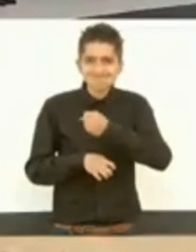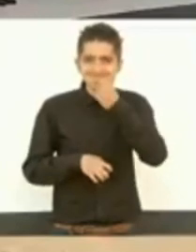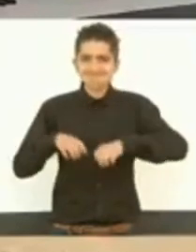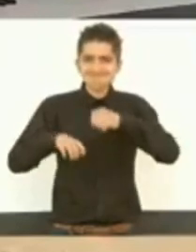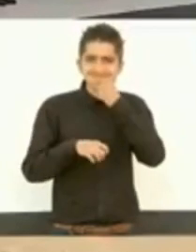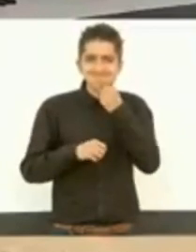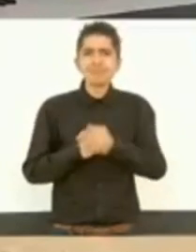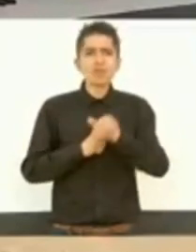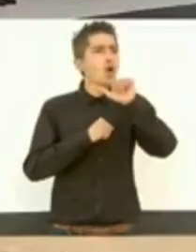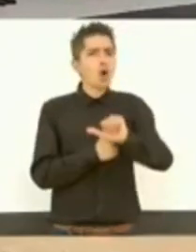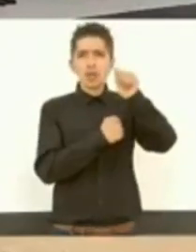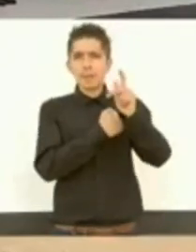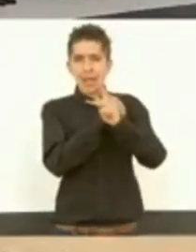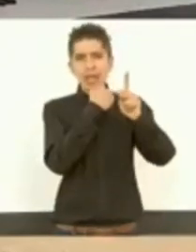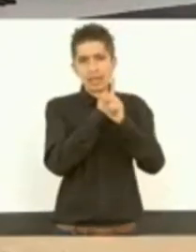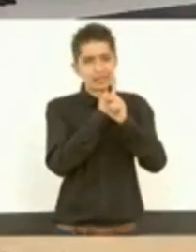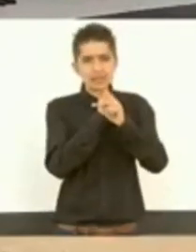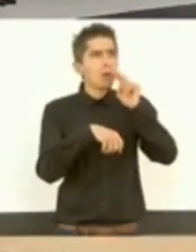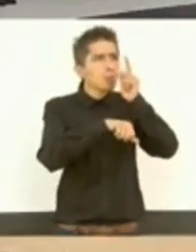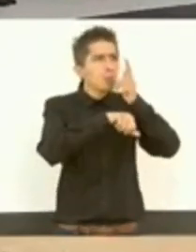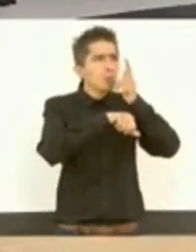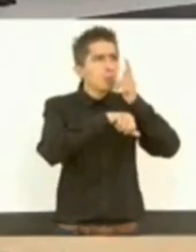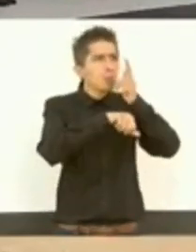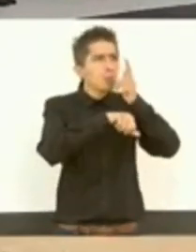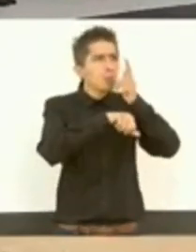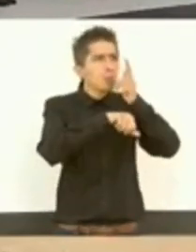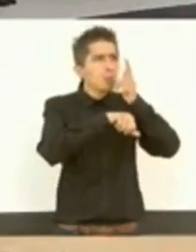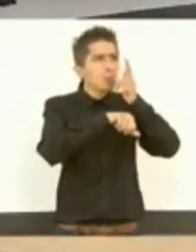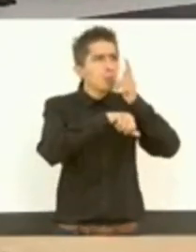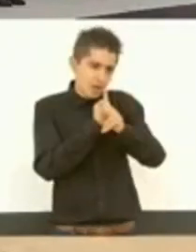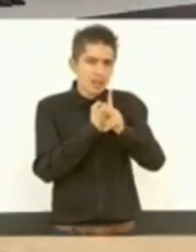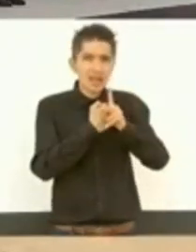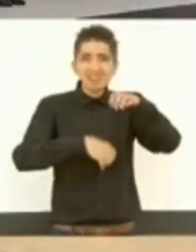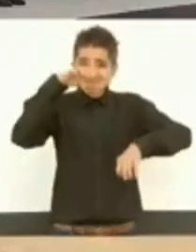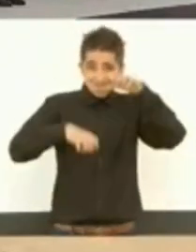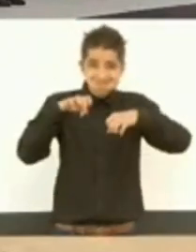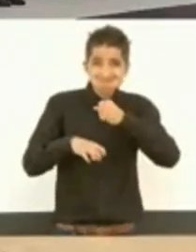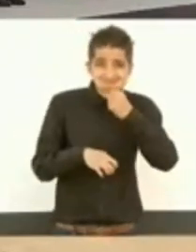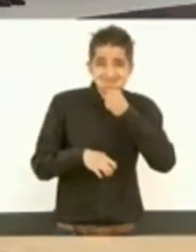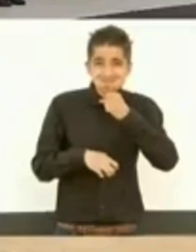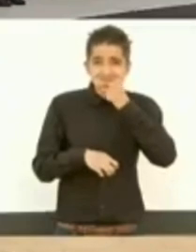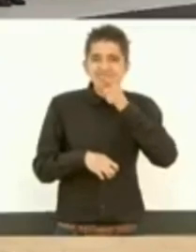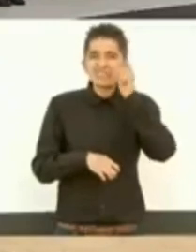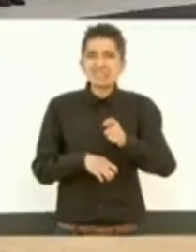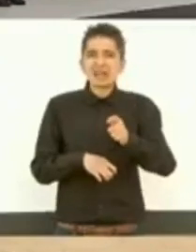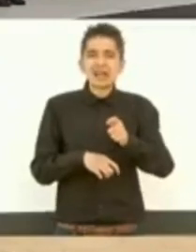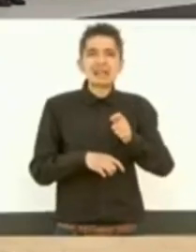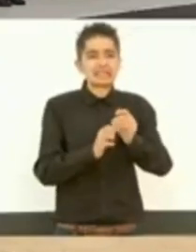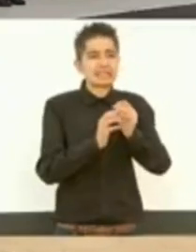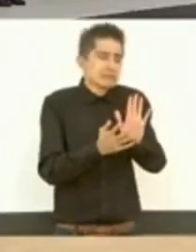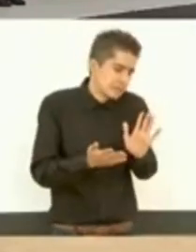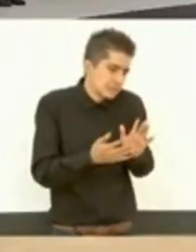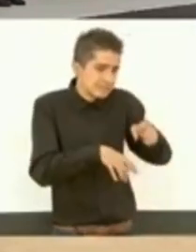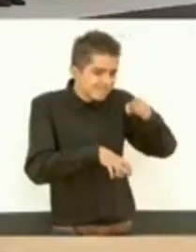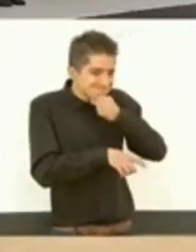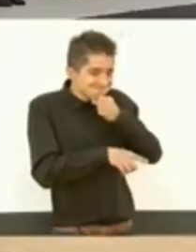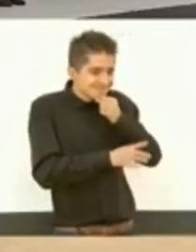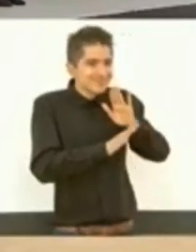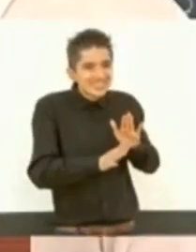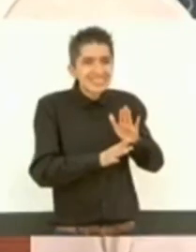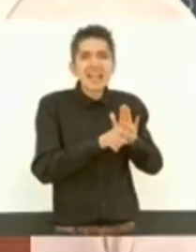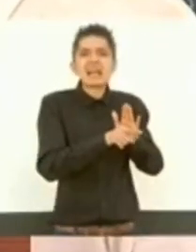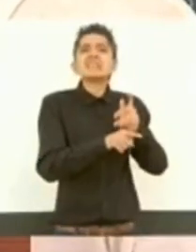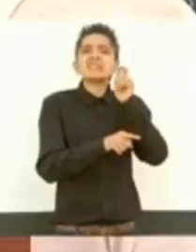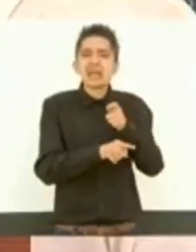en otros países también, con mucho respeto, a los adultos mayores. Los envían, los tienen en